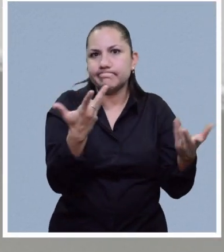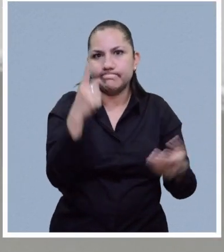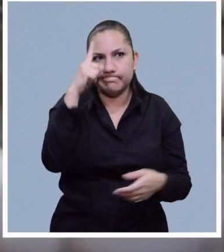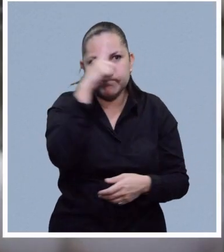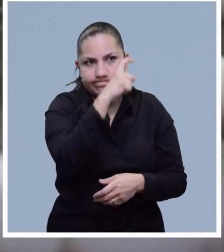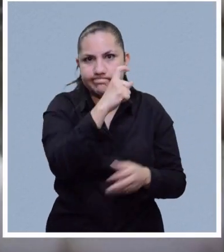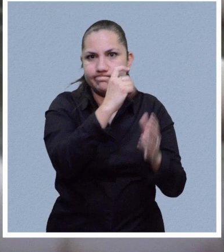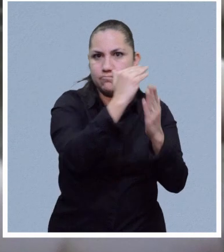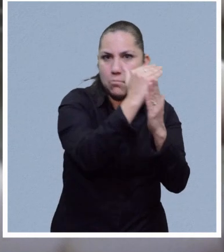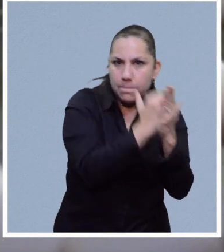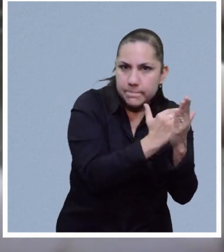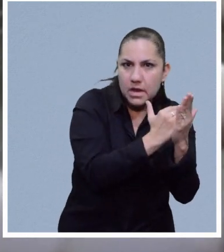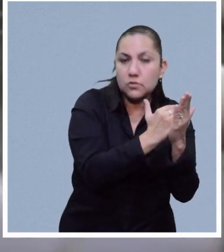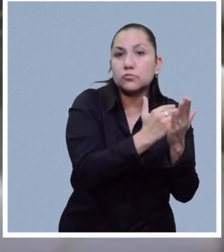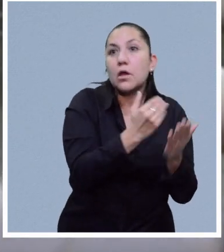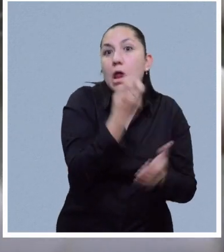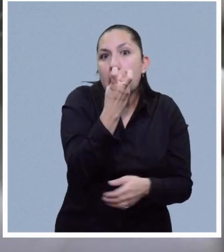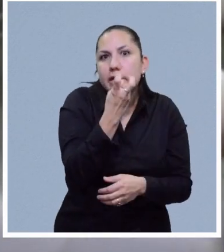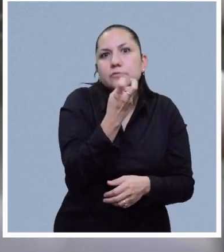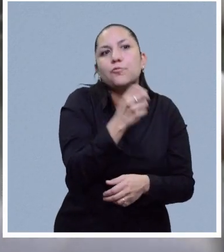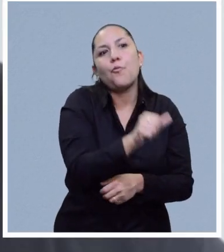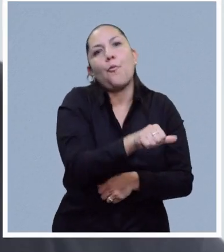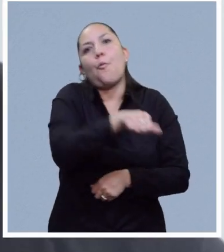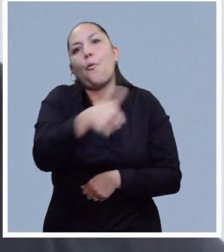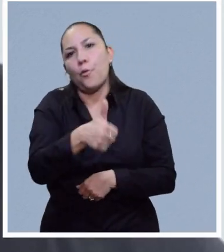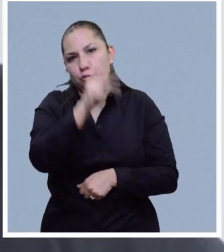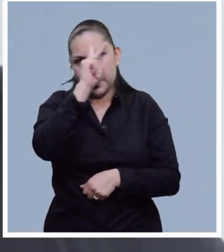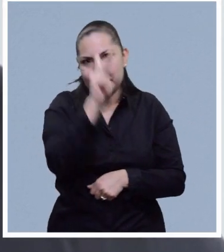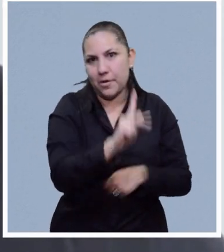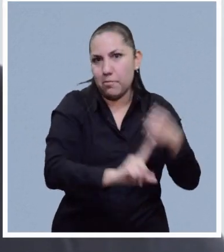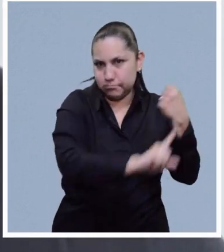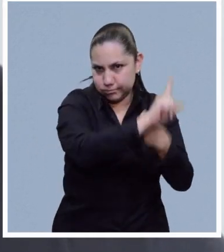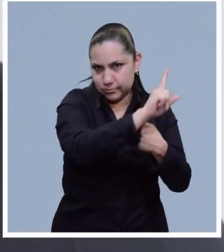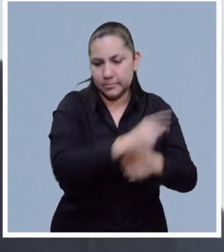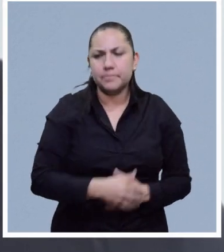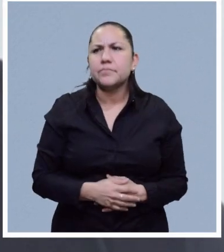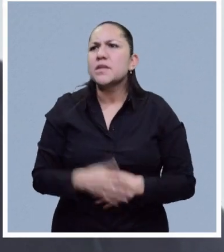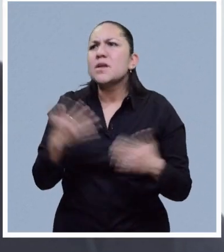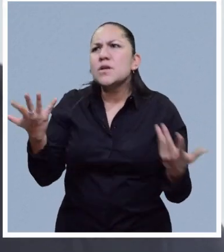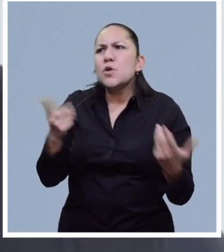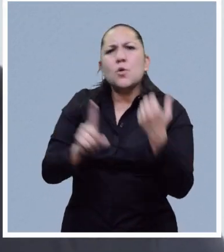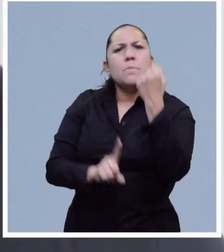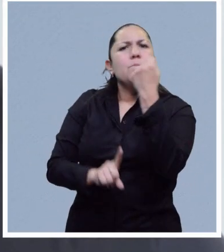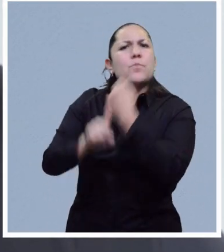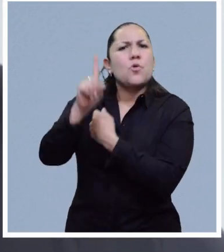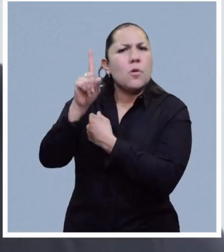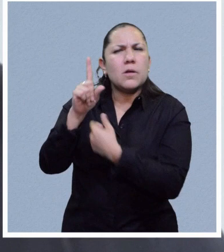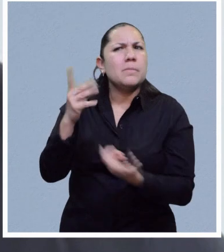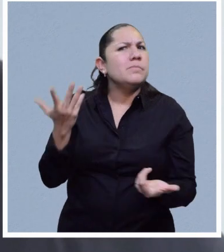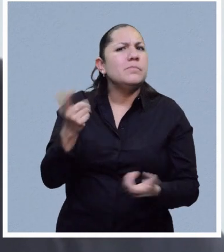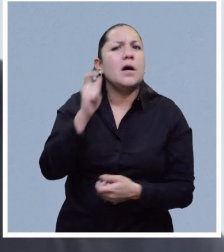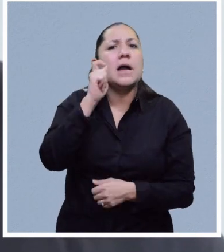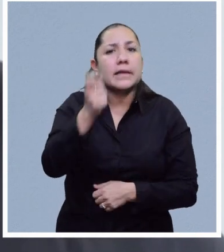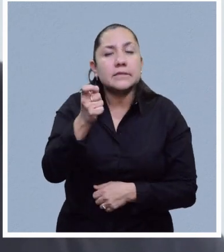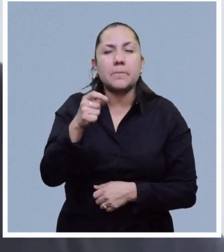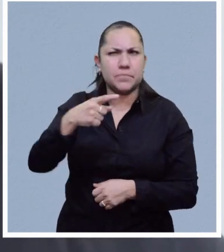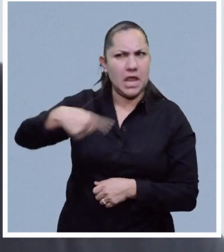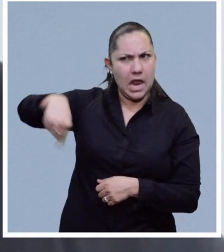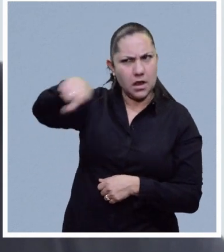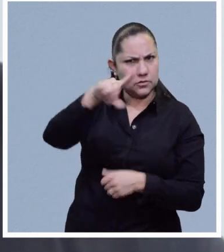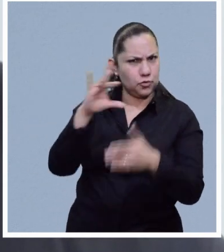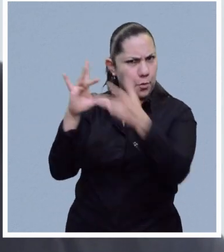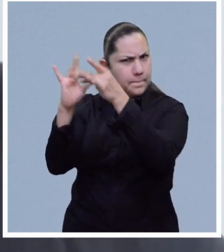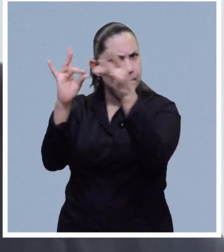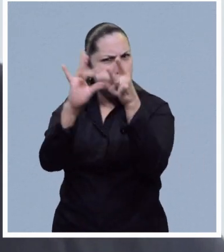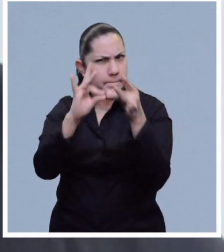de problemas. ¿Qué ha provocado esto? Pues ha provocado, y aquí hay que subrayarlo, un contrabando de doble vía. Primero se